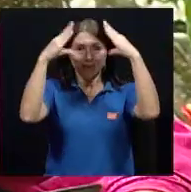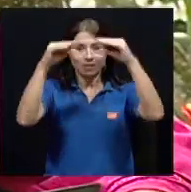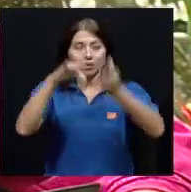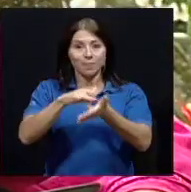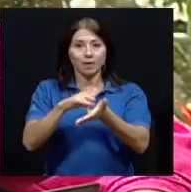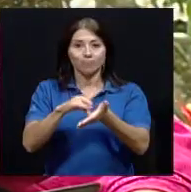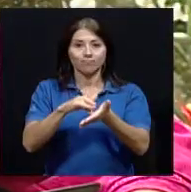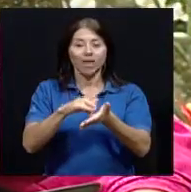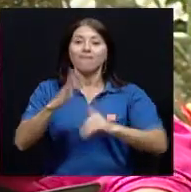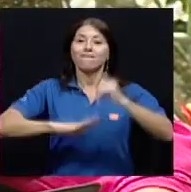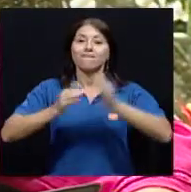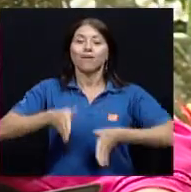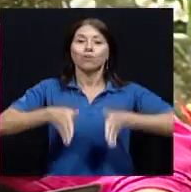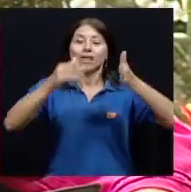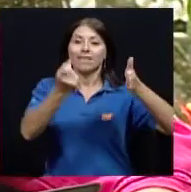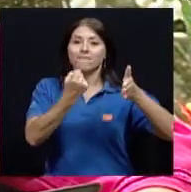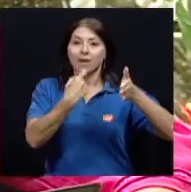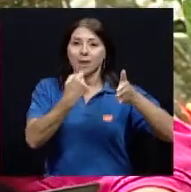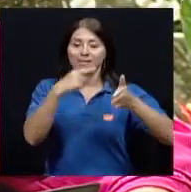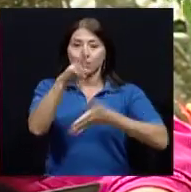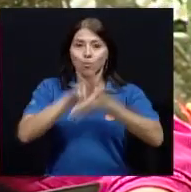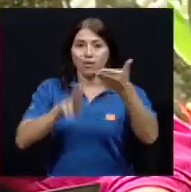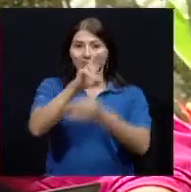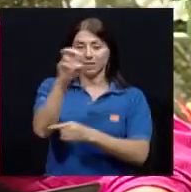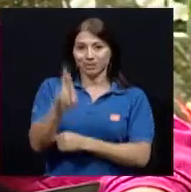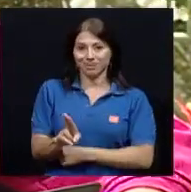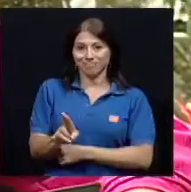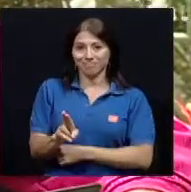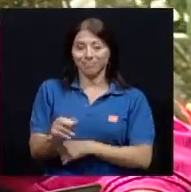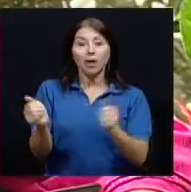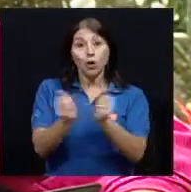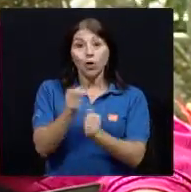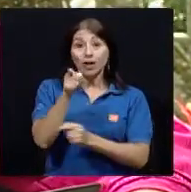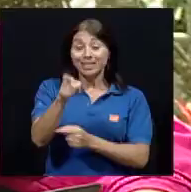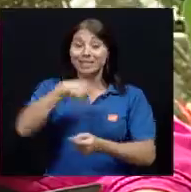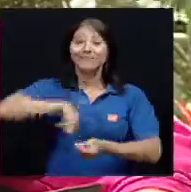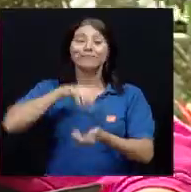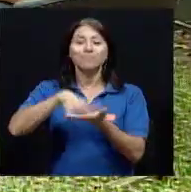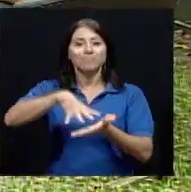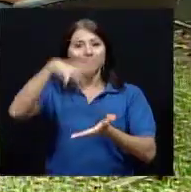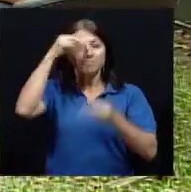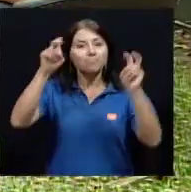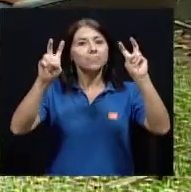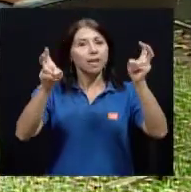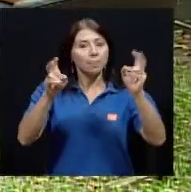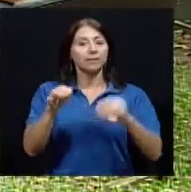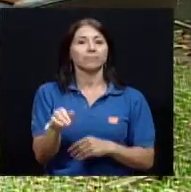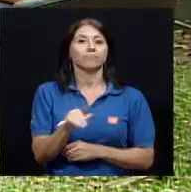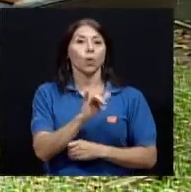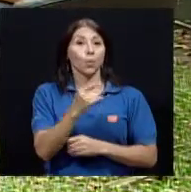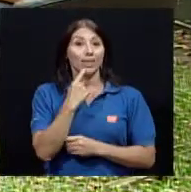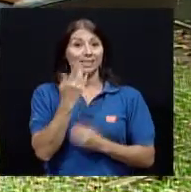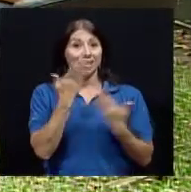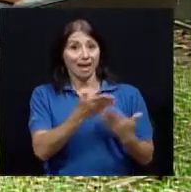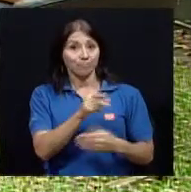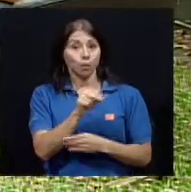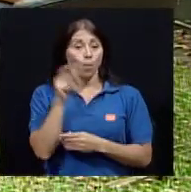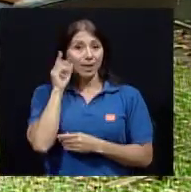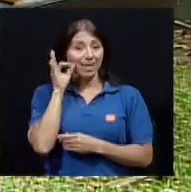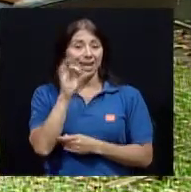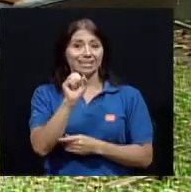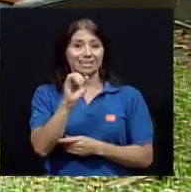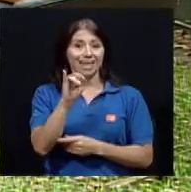de la Facultad de Farmacia de nuestra Universidad de Costa Rica. Y con ella vamos a aprender entonces estos temas que como muy bien apuntaba Sadie,